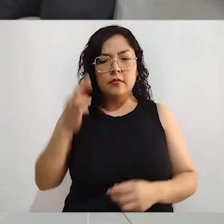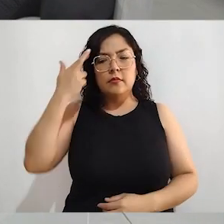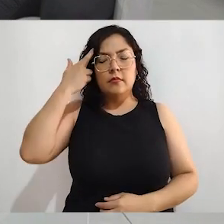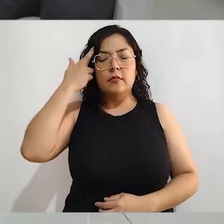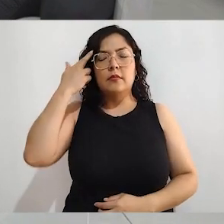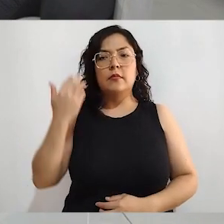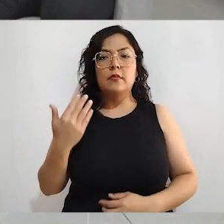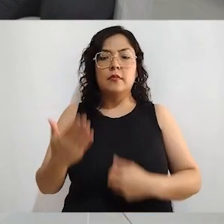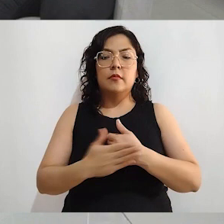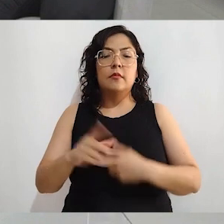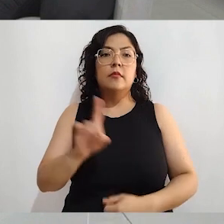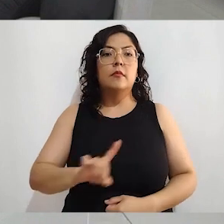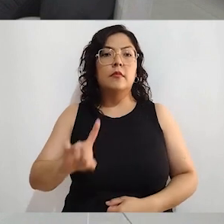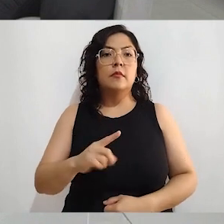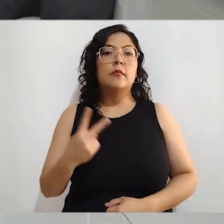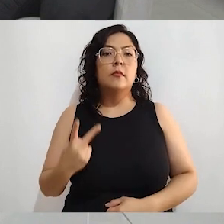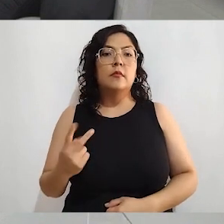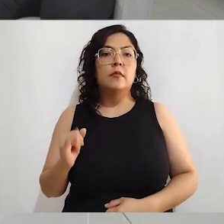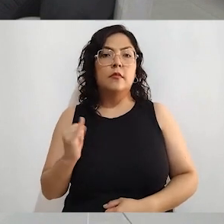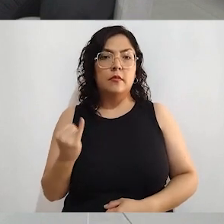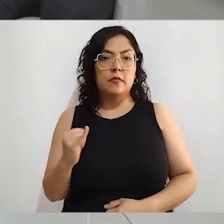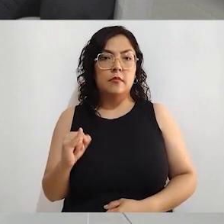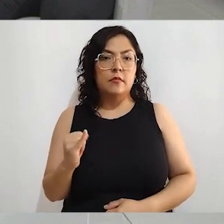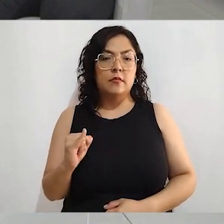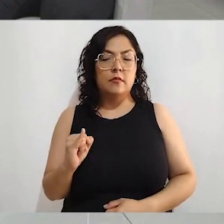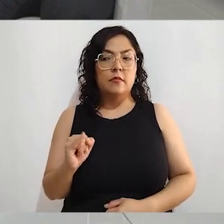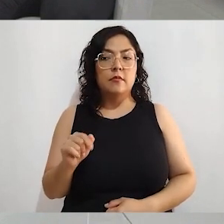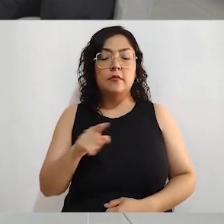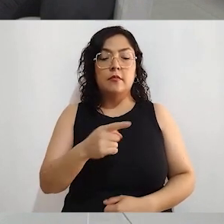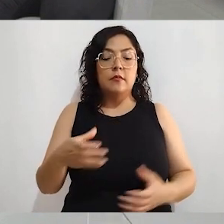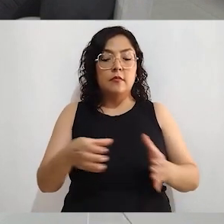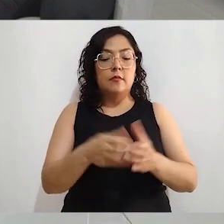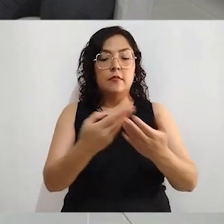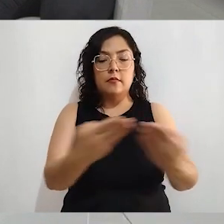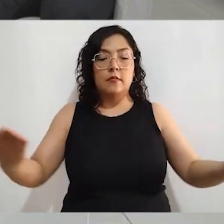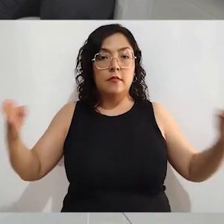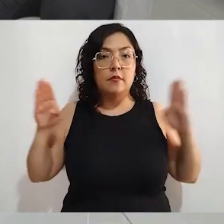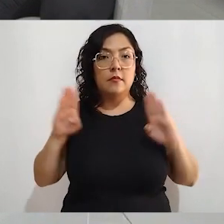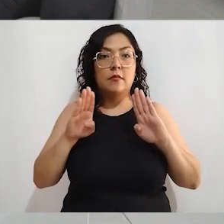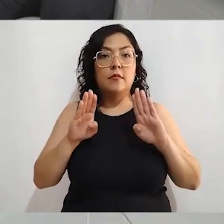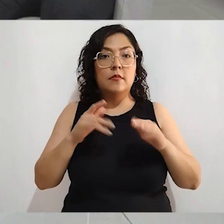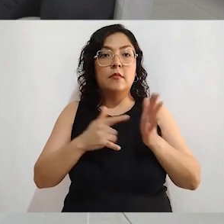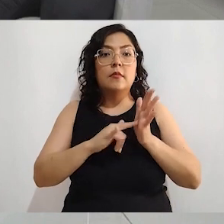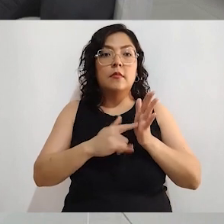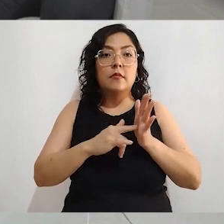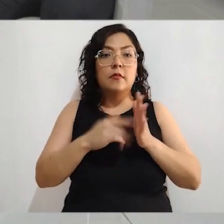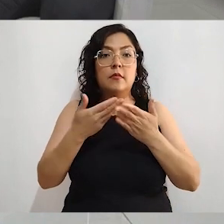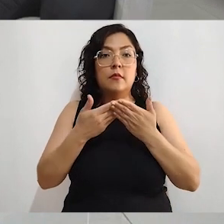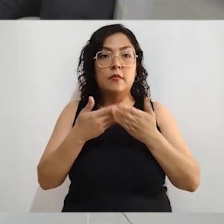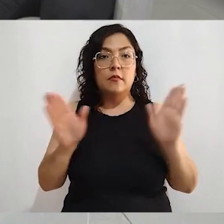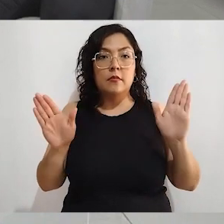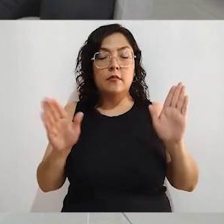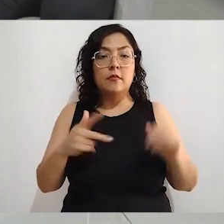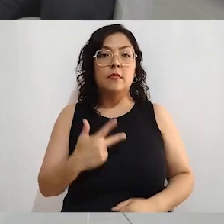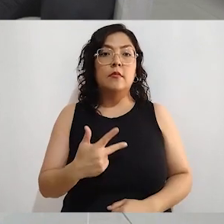tendremos casillas electorales abiertas de las 8 de la mañana, y tenemos que ser de nueva cuenta, y lo reitero, estamos aprovechando todos